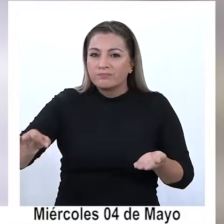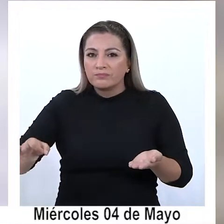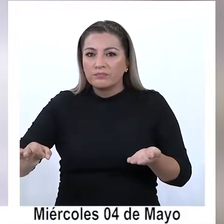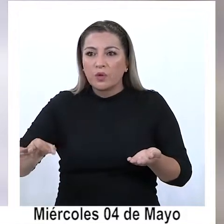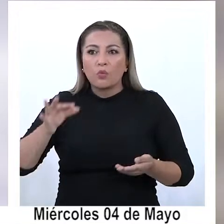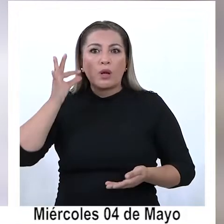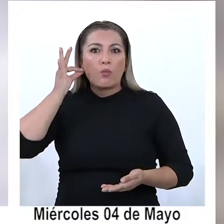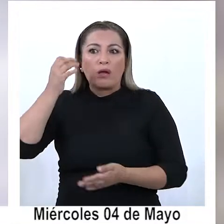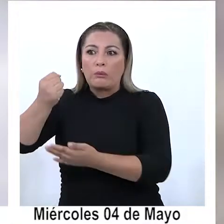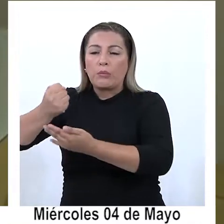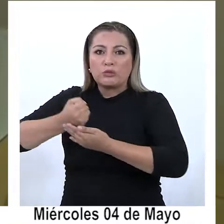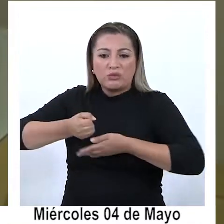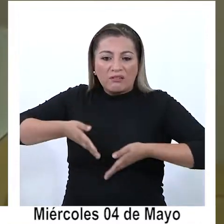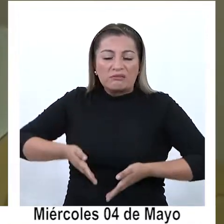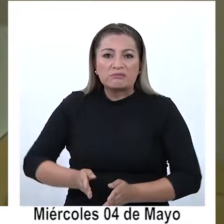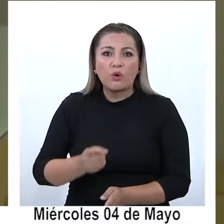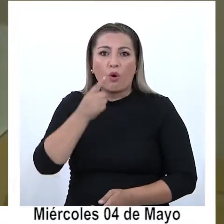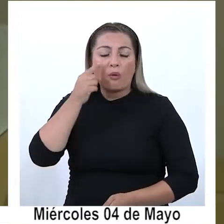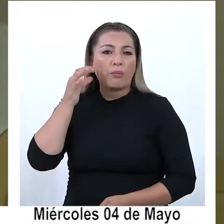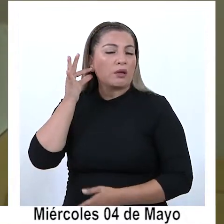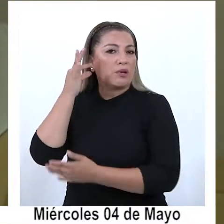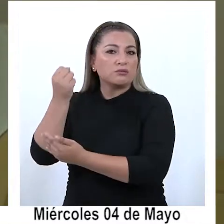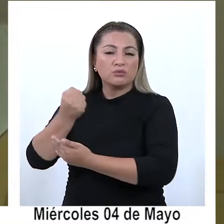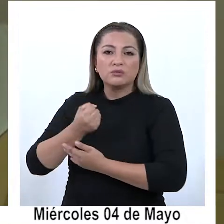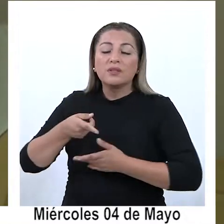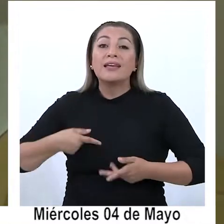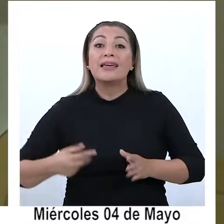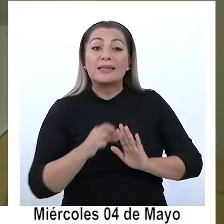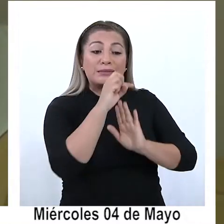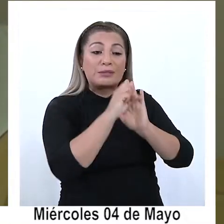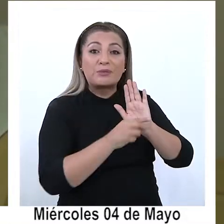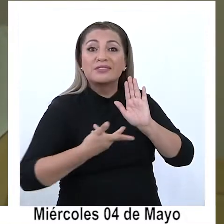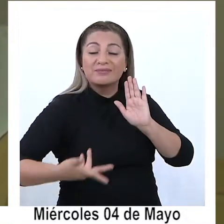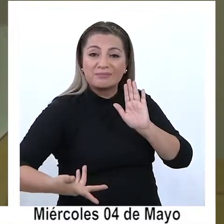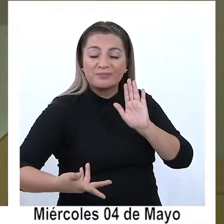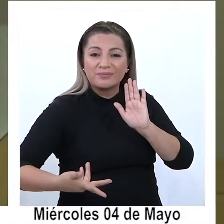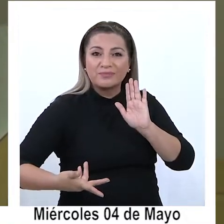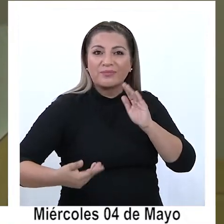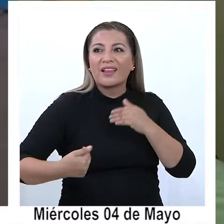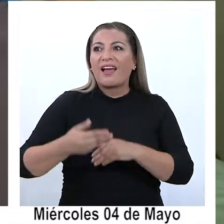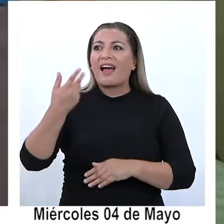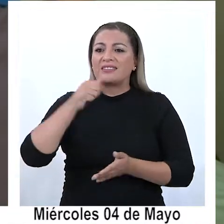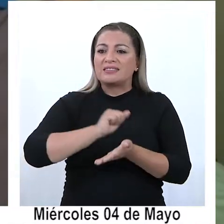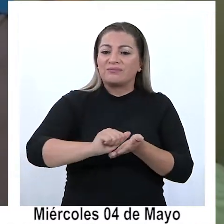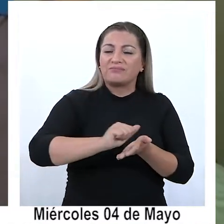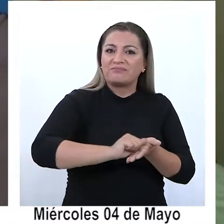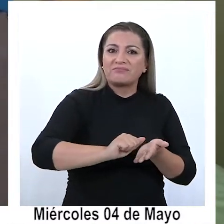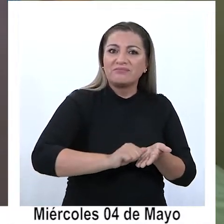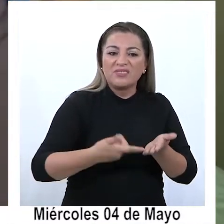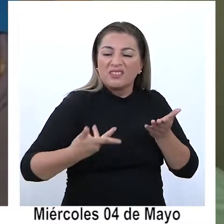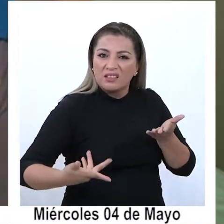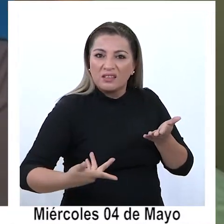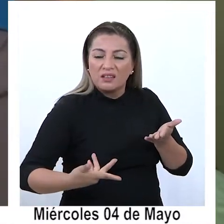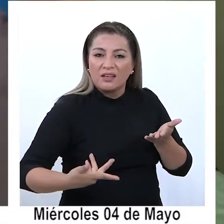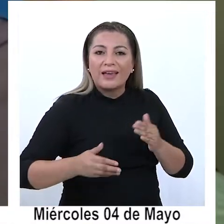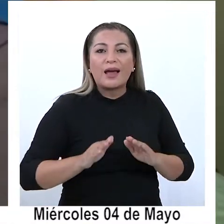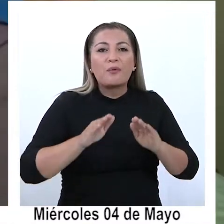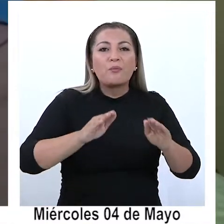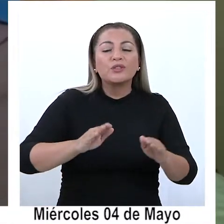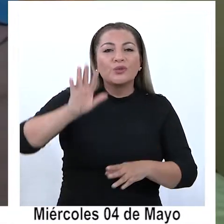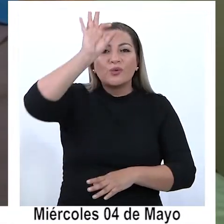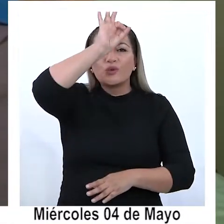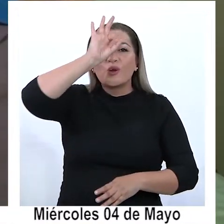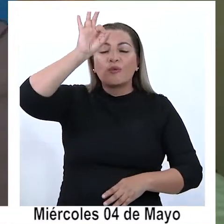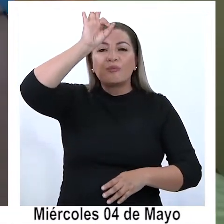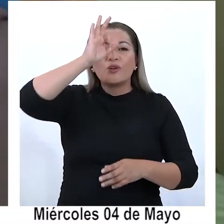partera, con partero. La idea es que este proyecto, más allá de lo que se había escrito al respecto, aporte una mirada